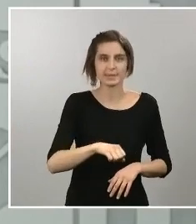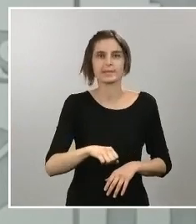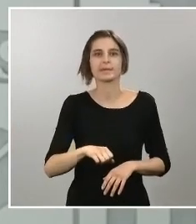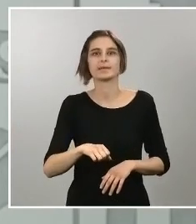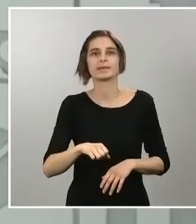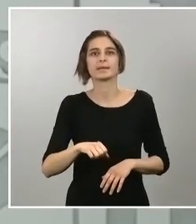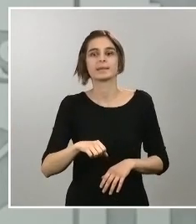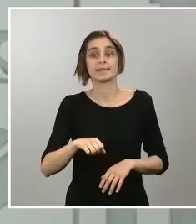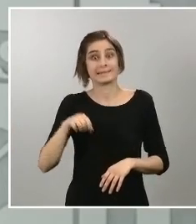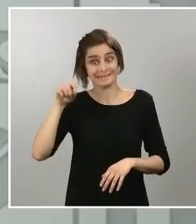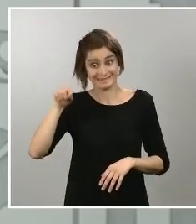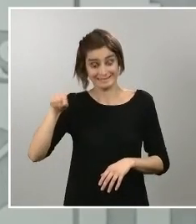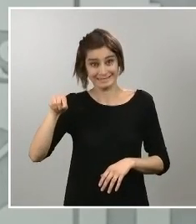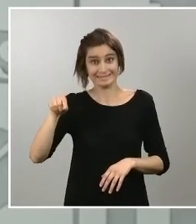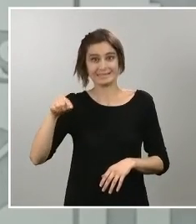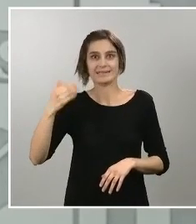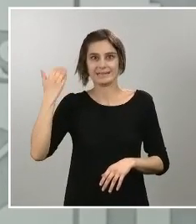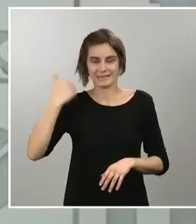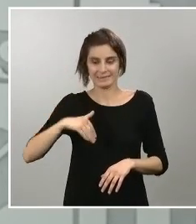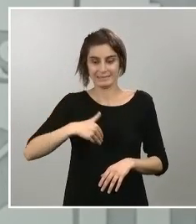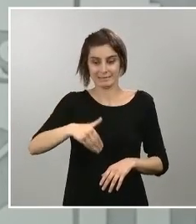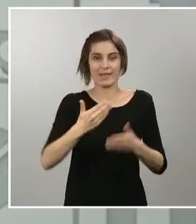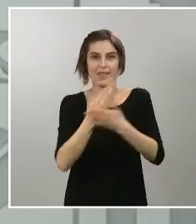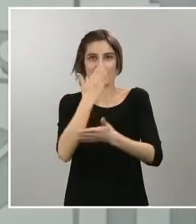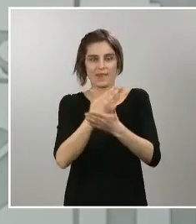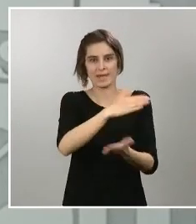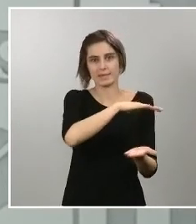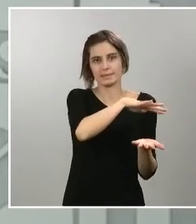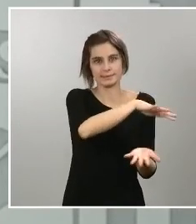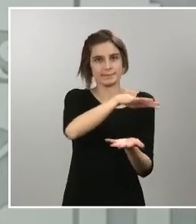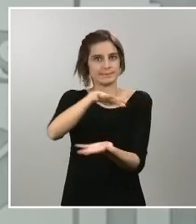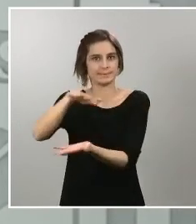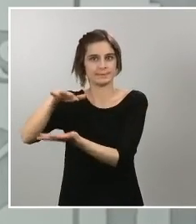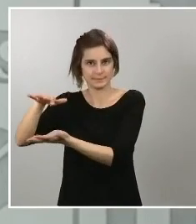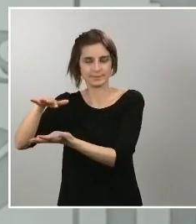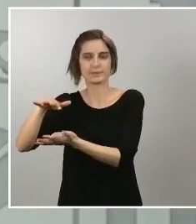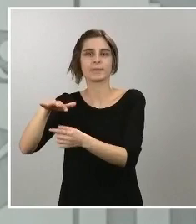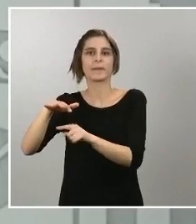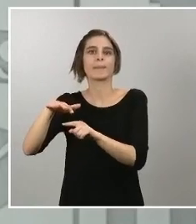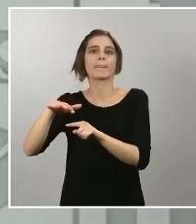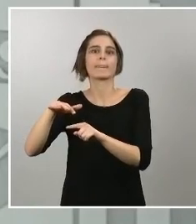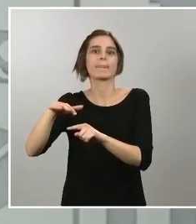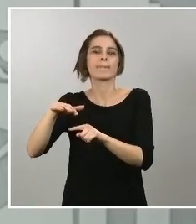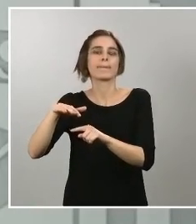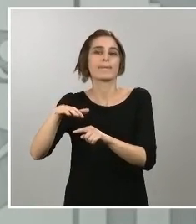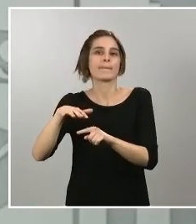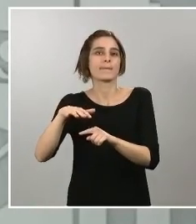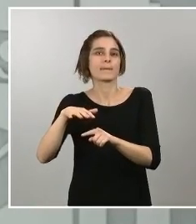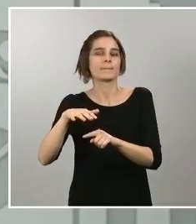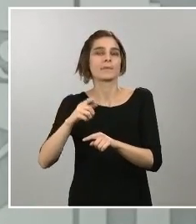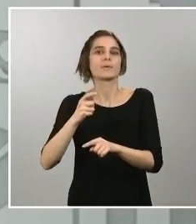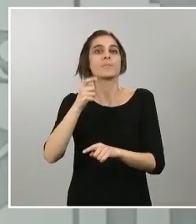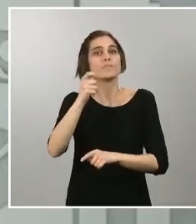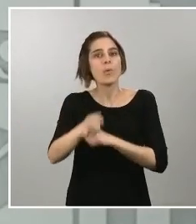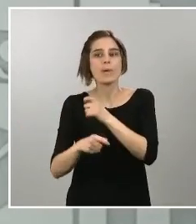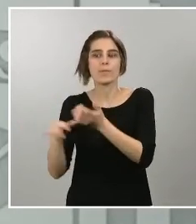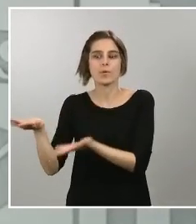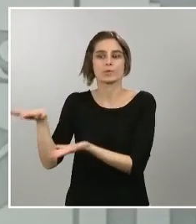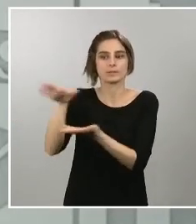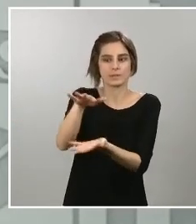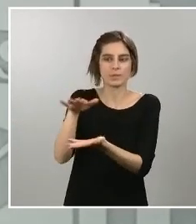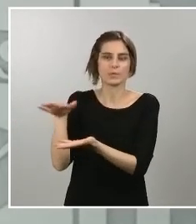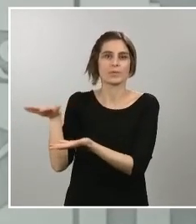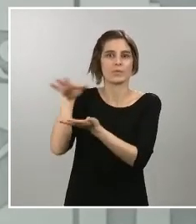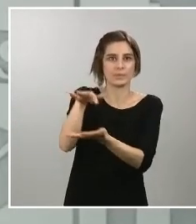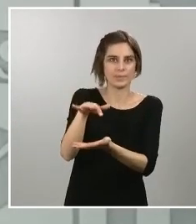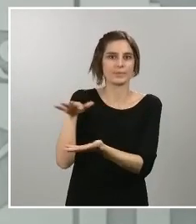próximos días con la llegada de este material que está secuenciado justamente para estas dos semanas que es donde se